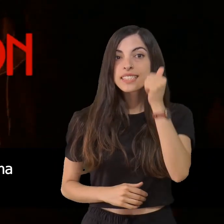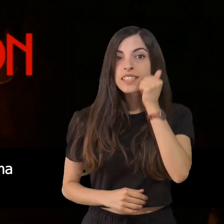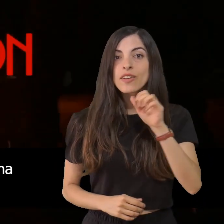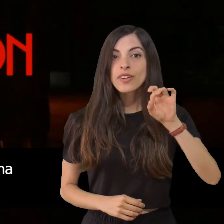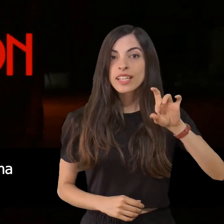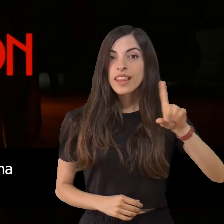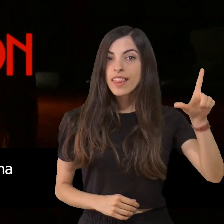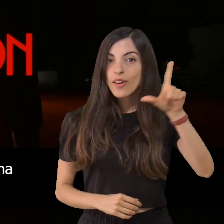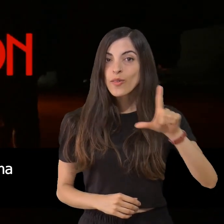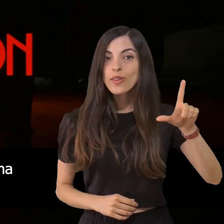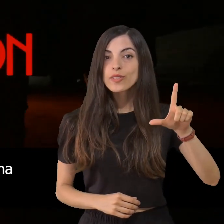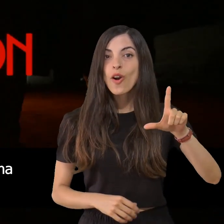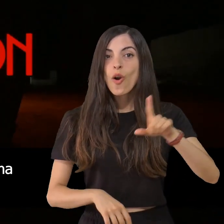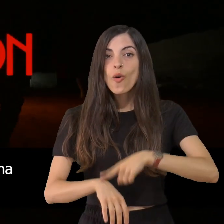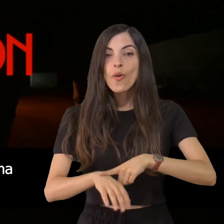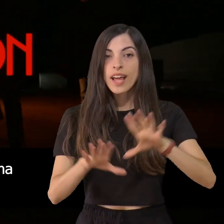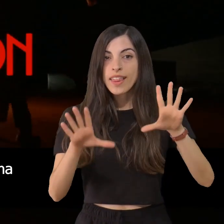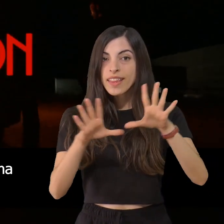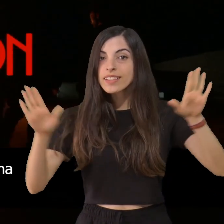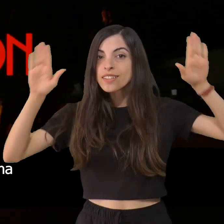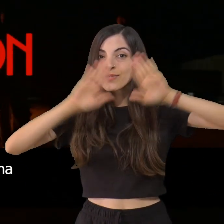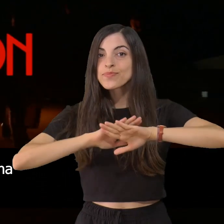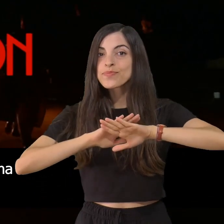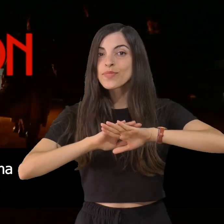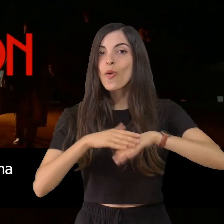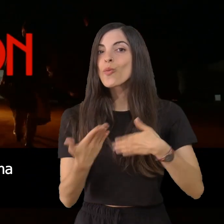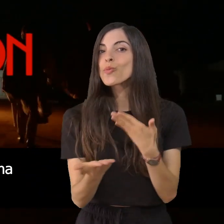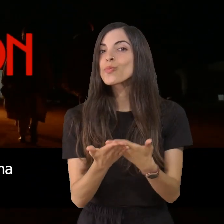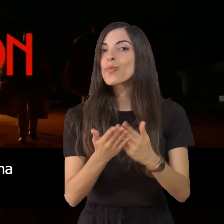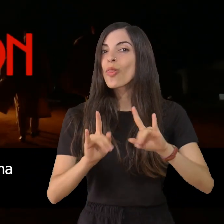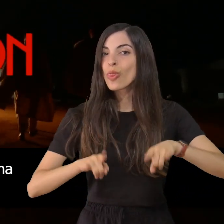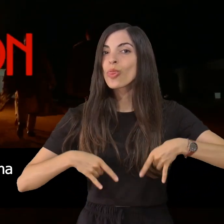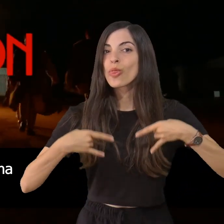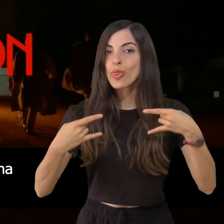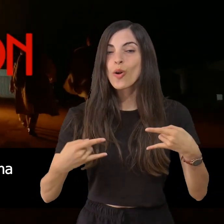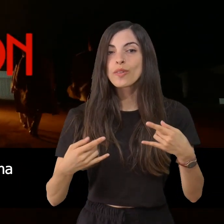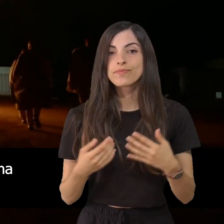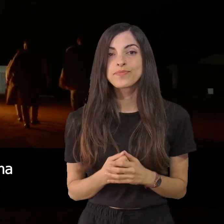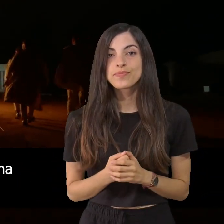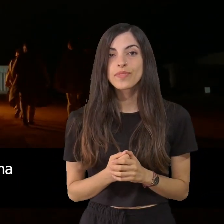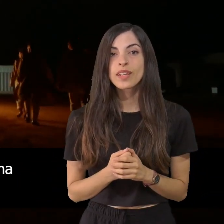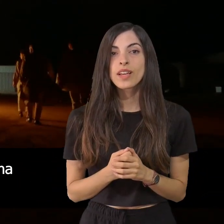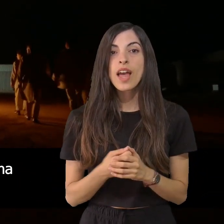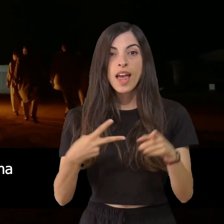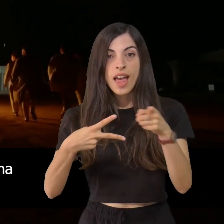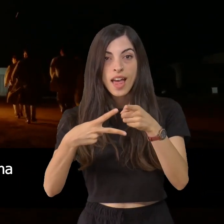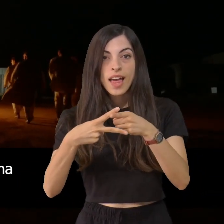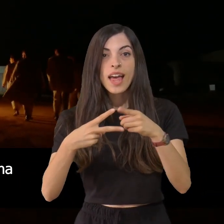El sábado 15 de julio a las 10 de la noche llega una propuesta doble con Arde Bogotá y León Benavente.